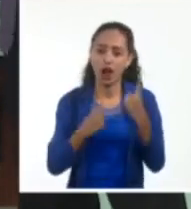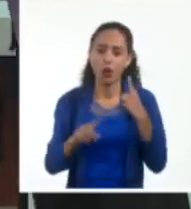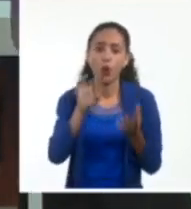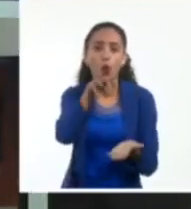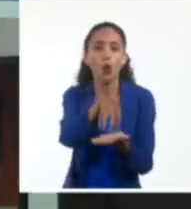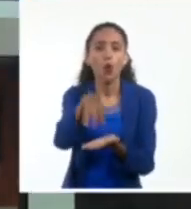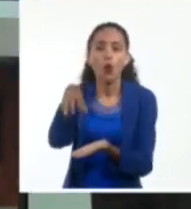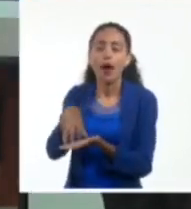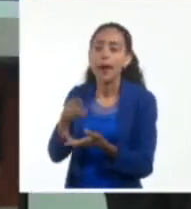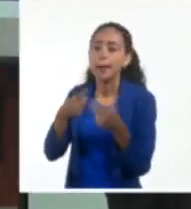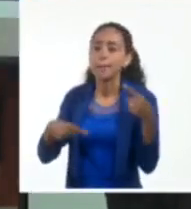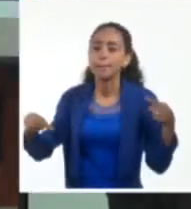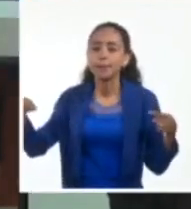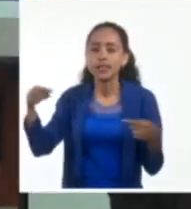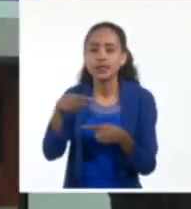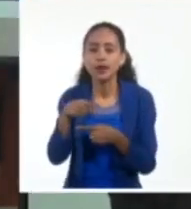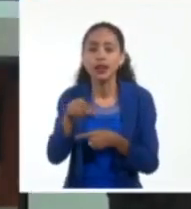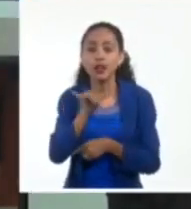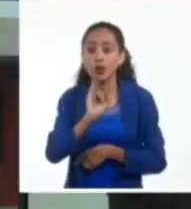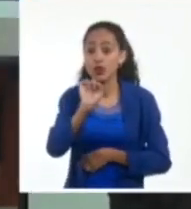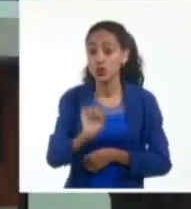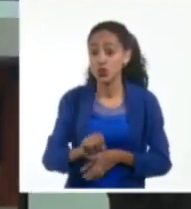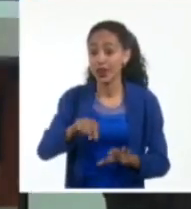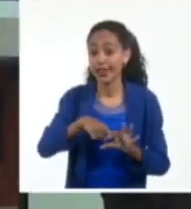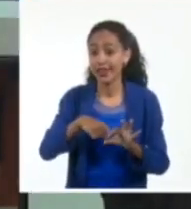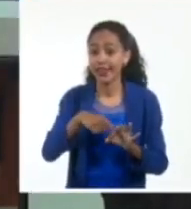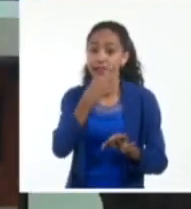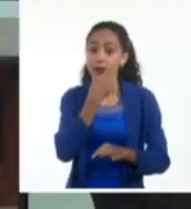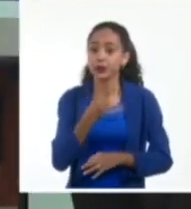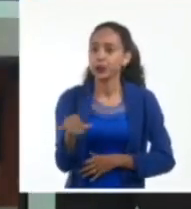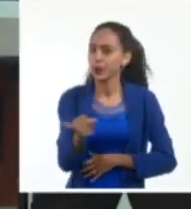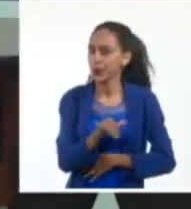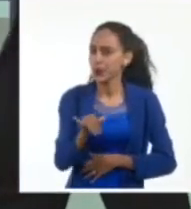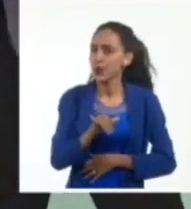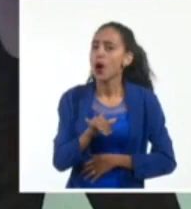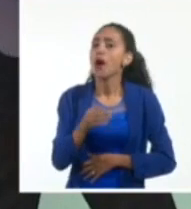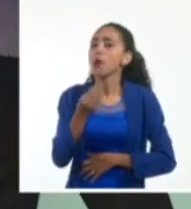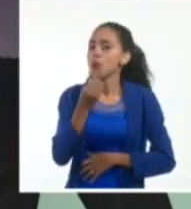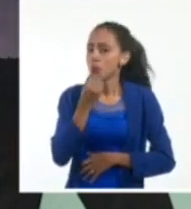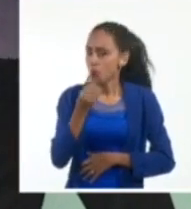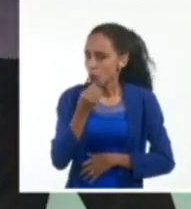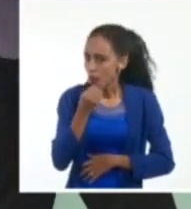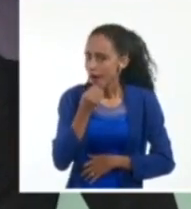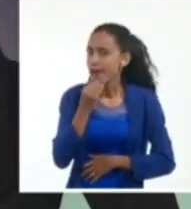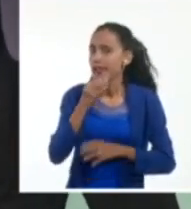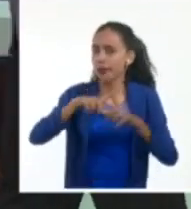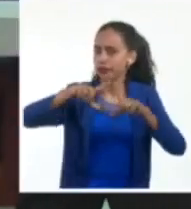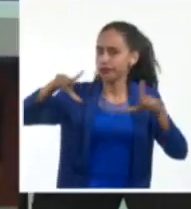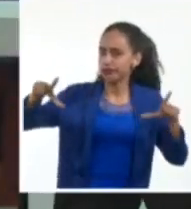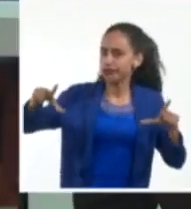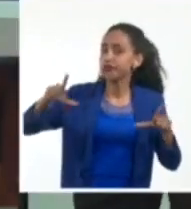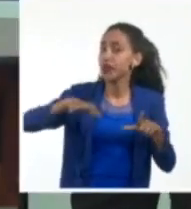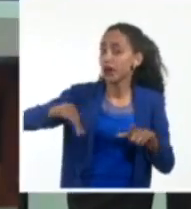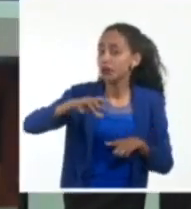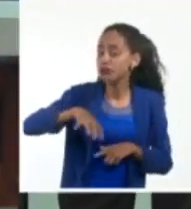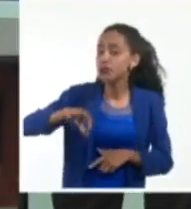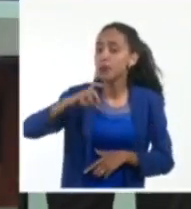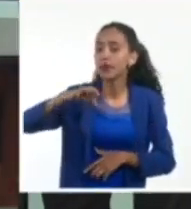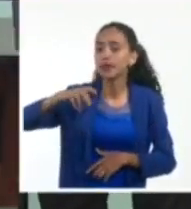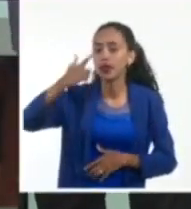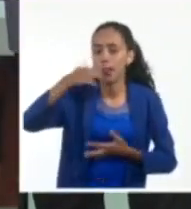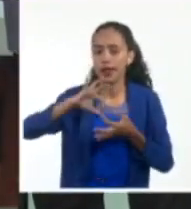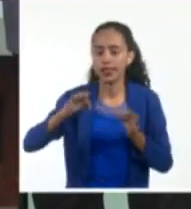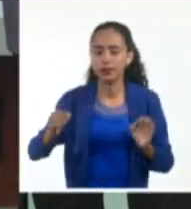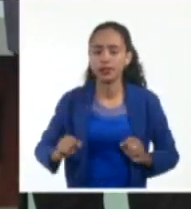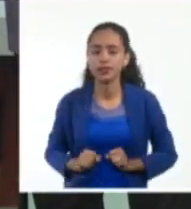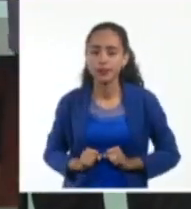localidades, principalmente en el sur de la isla y gradualmente extenderse a Pinal de Río y a Artemisa. La circulación